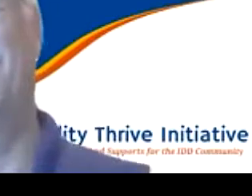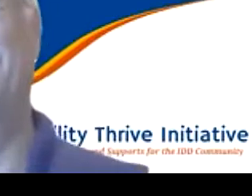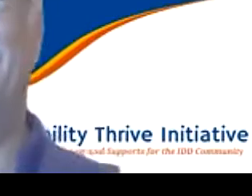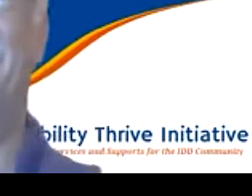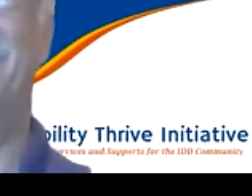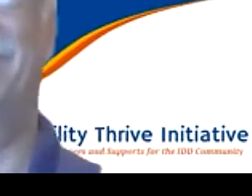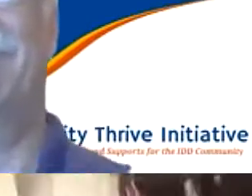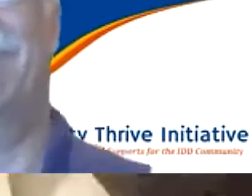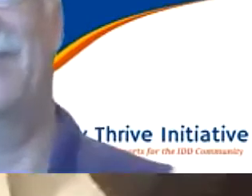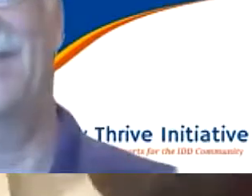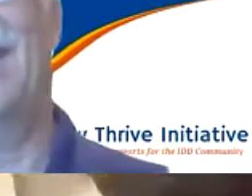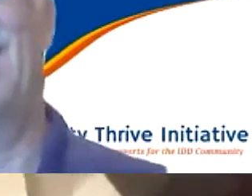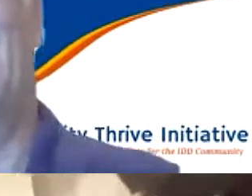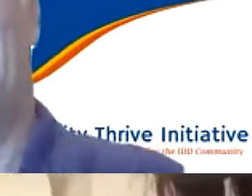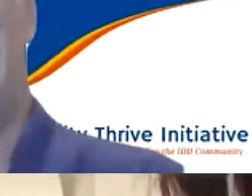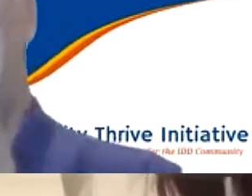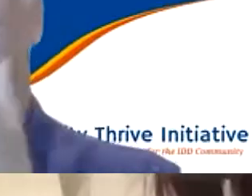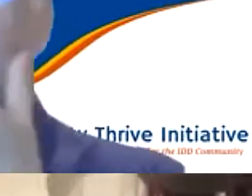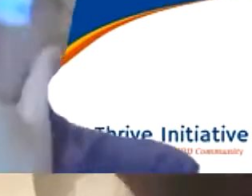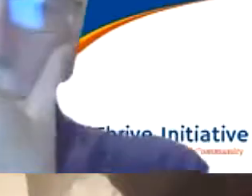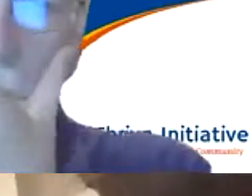¿Cómo es esa interacción?